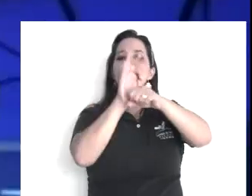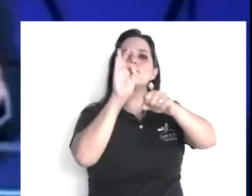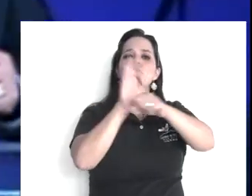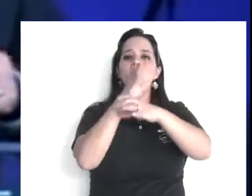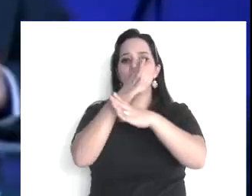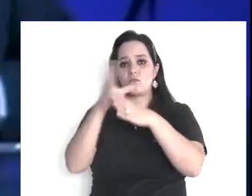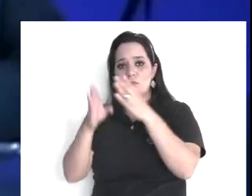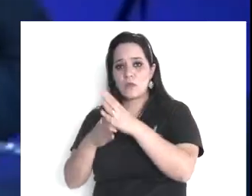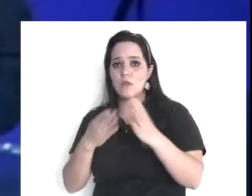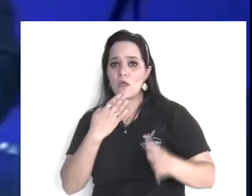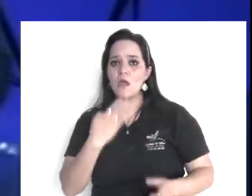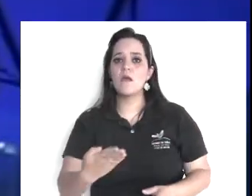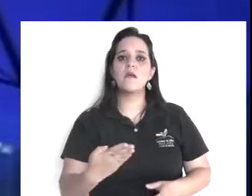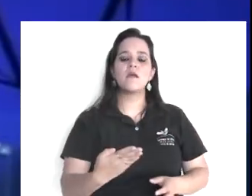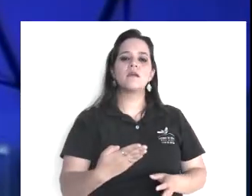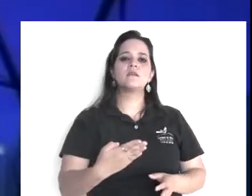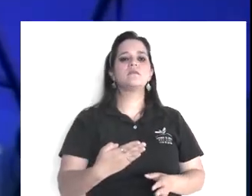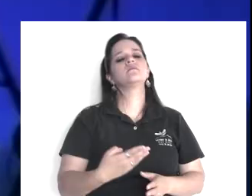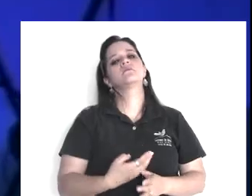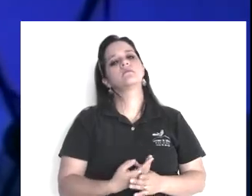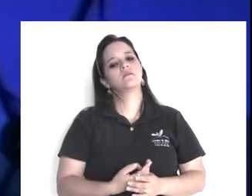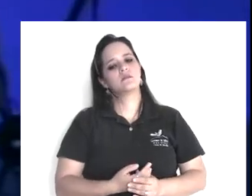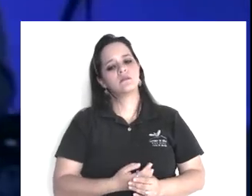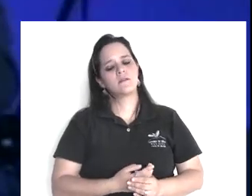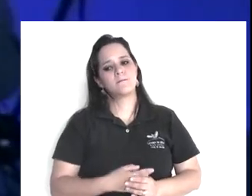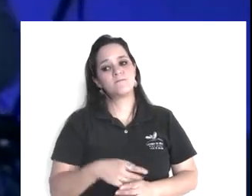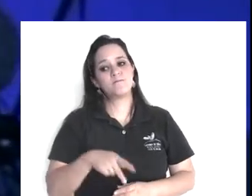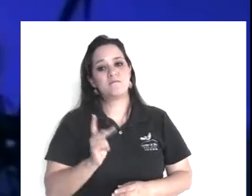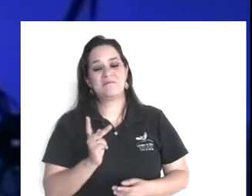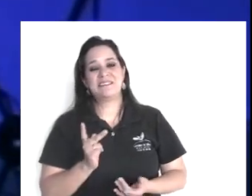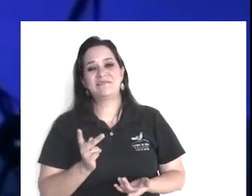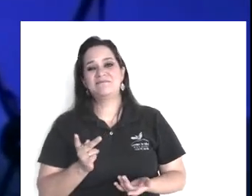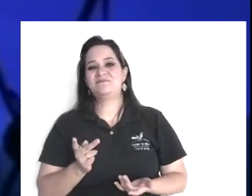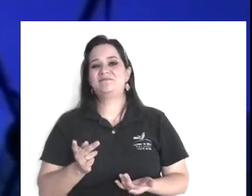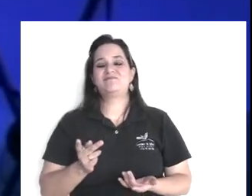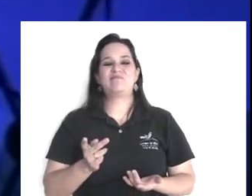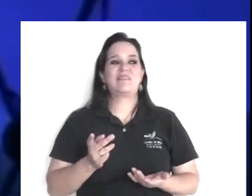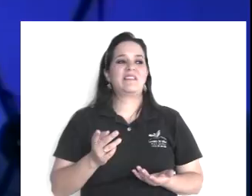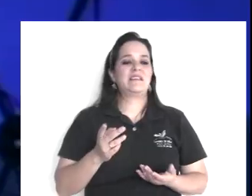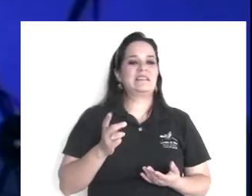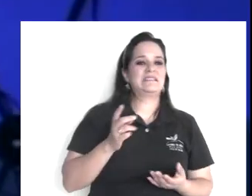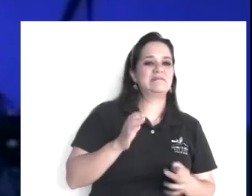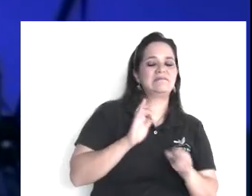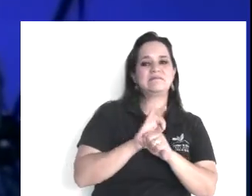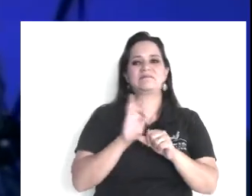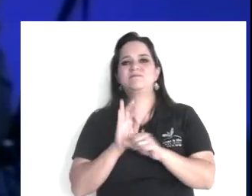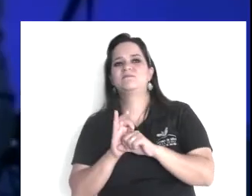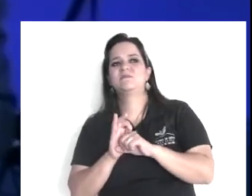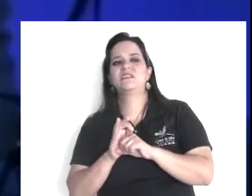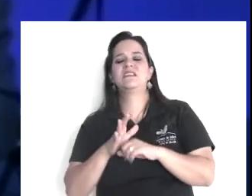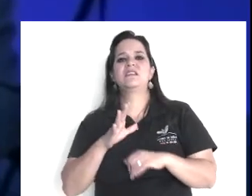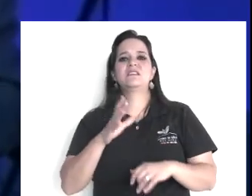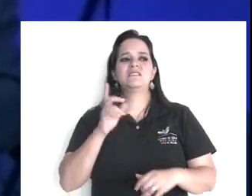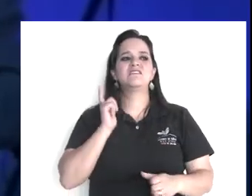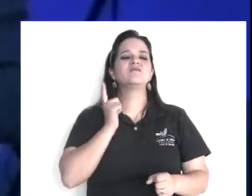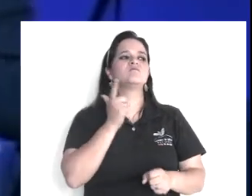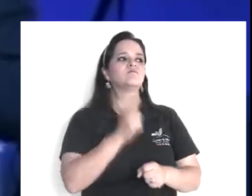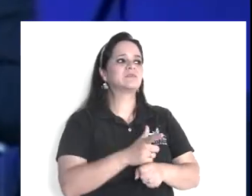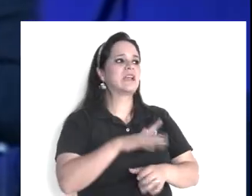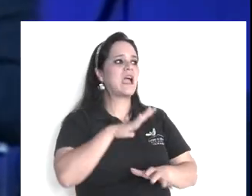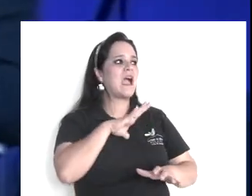y, pero ellos se percataron, de que, estaba sucediendo algo muy vergonzoso,